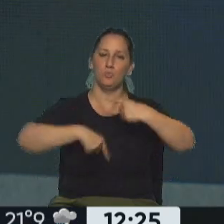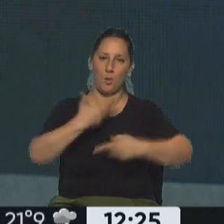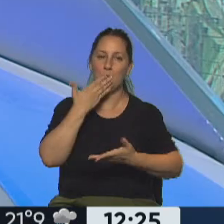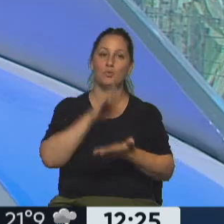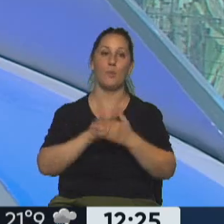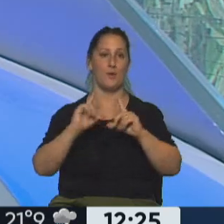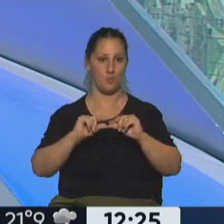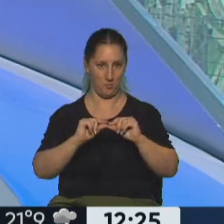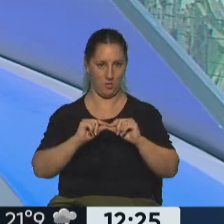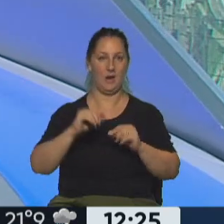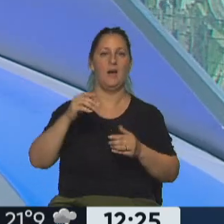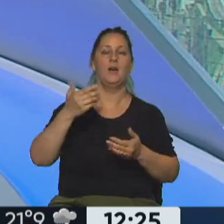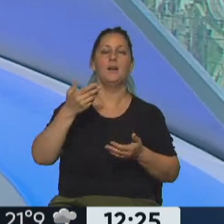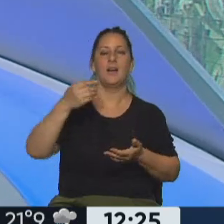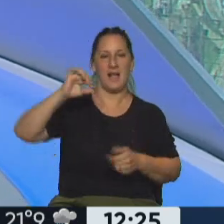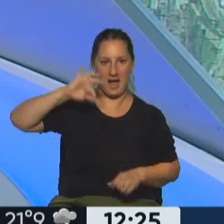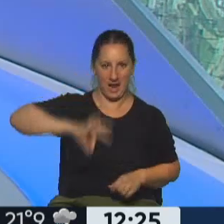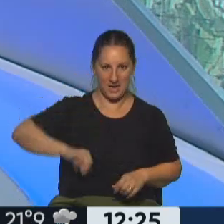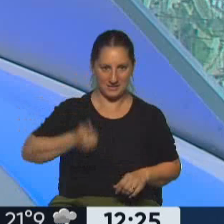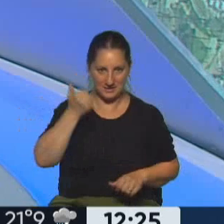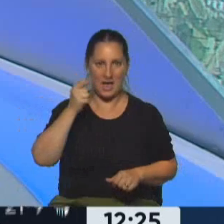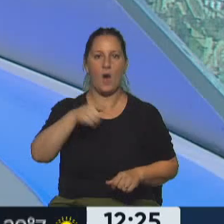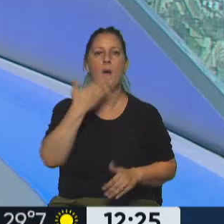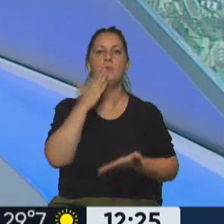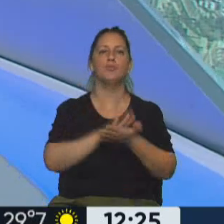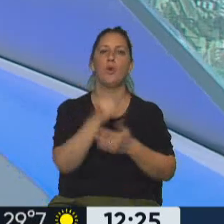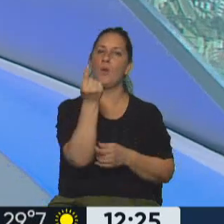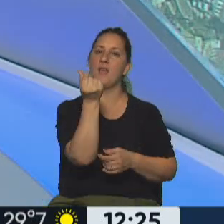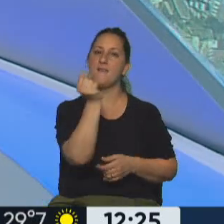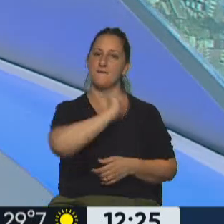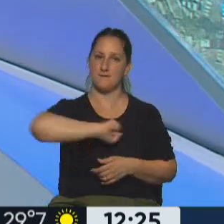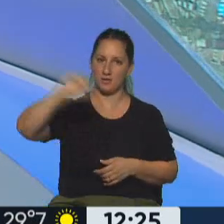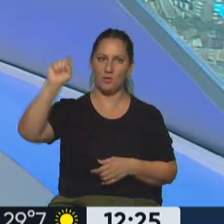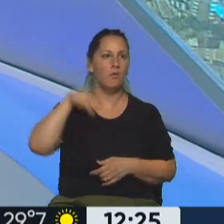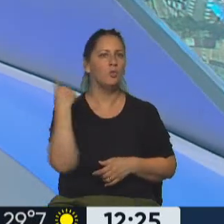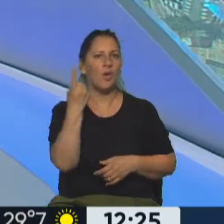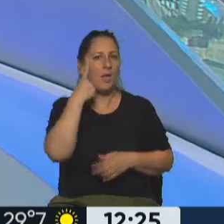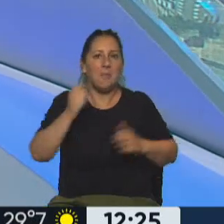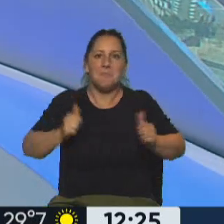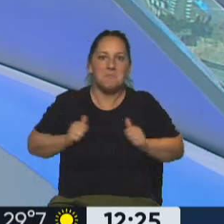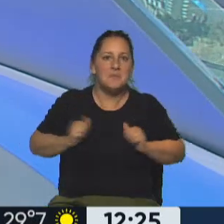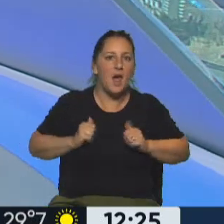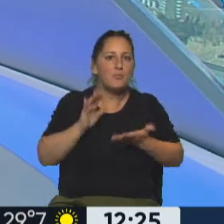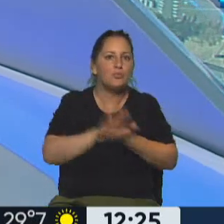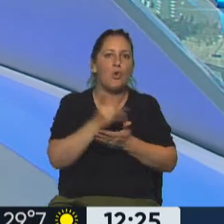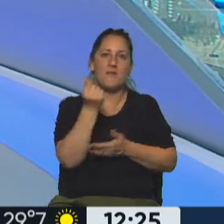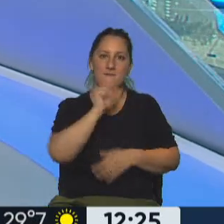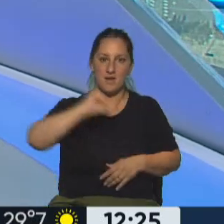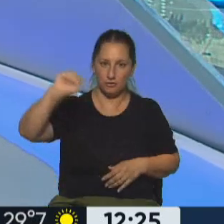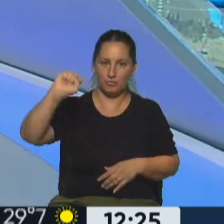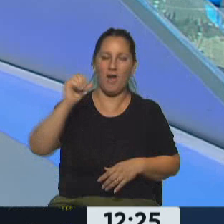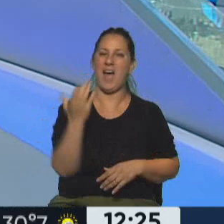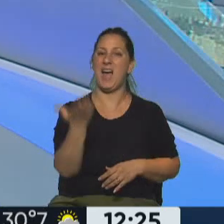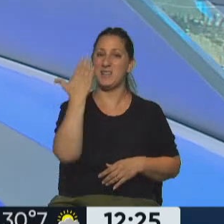Hasta ahora fue ganancias, ahora hablamos de inflación. Y las expectativas de inflación, vamos a hablar, porque dio a conocer